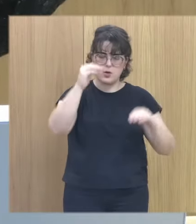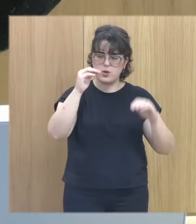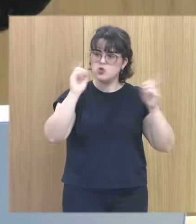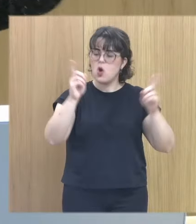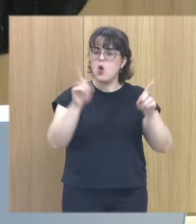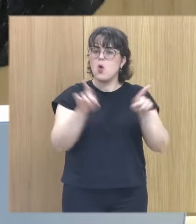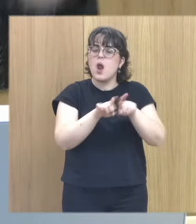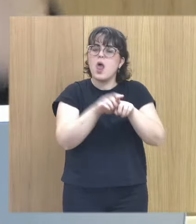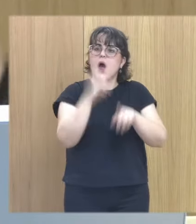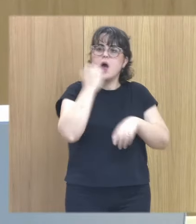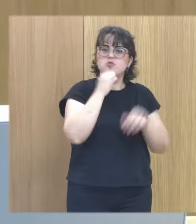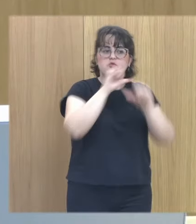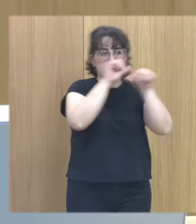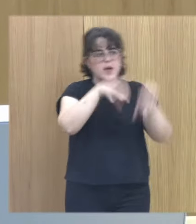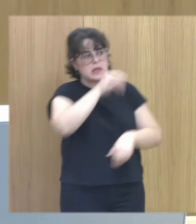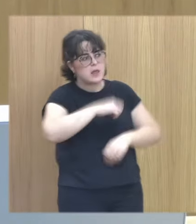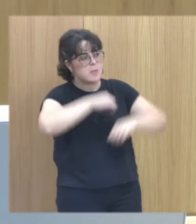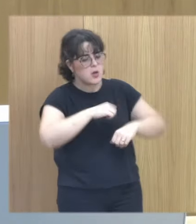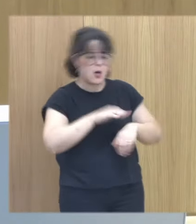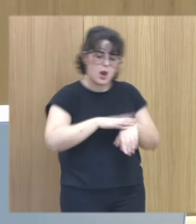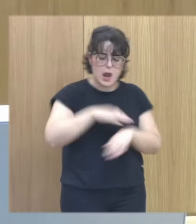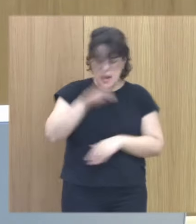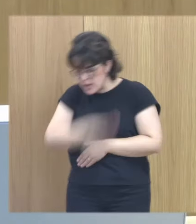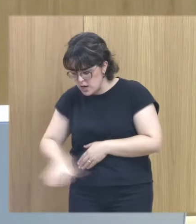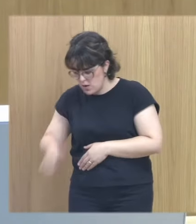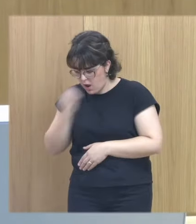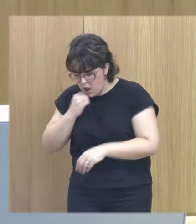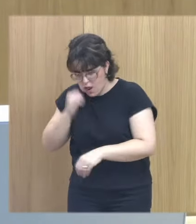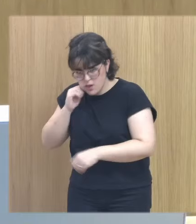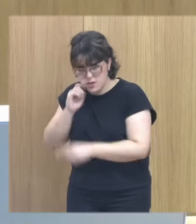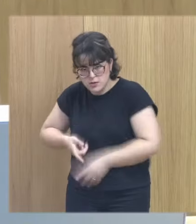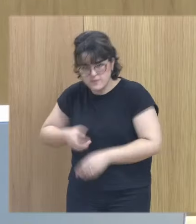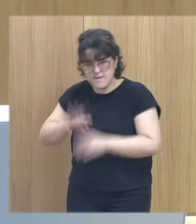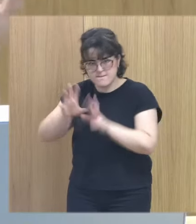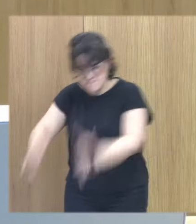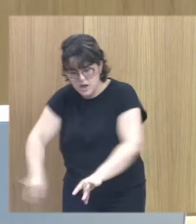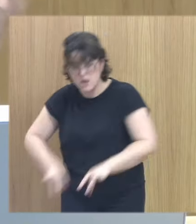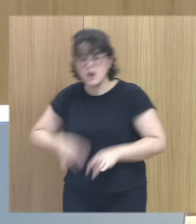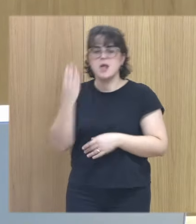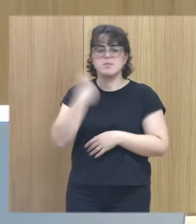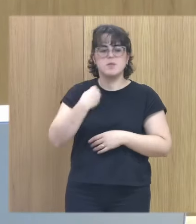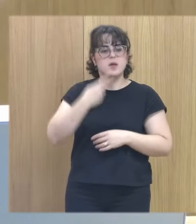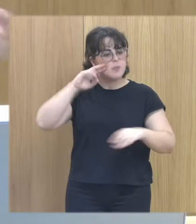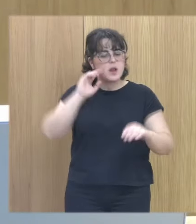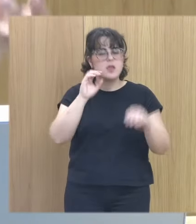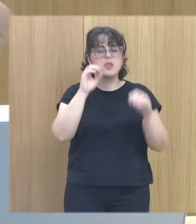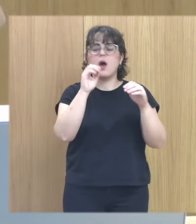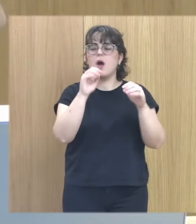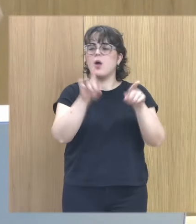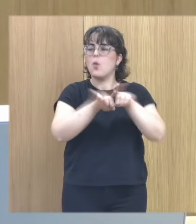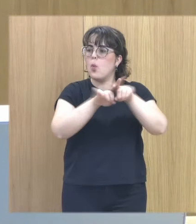como se entiende el abuso de la persona adulta al niño sino desde esta experimentación que se puede en